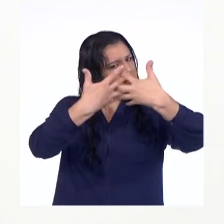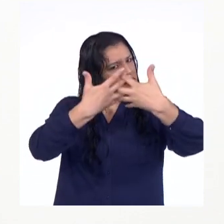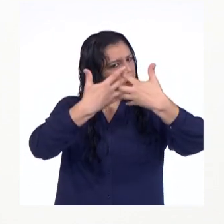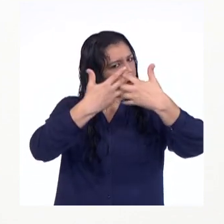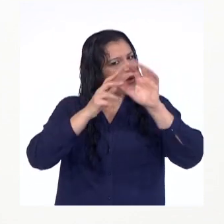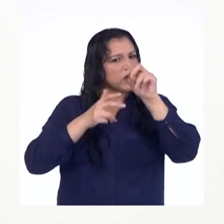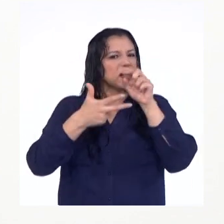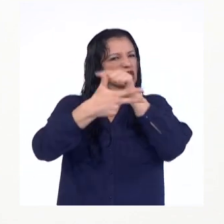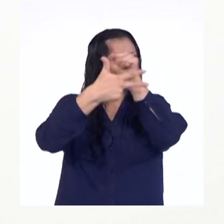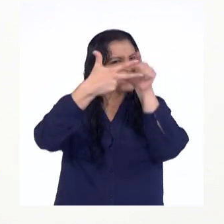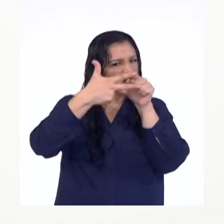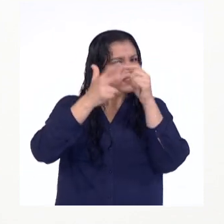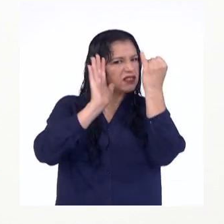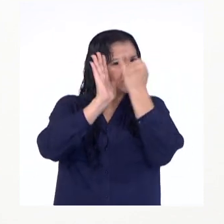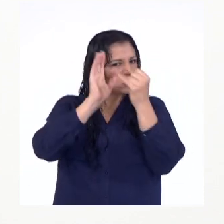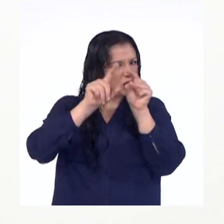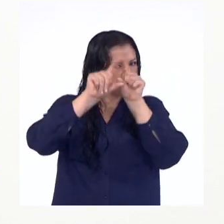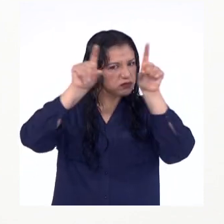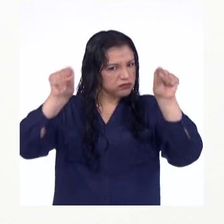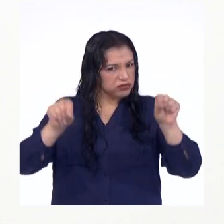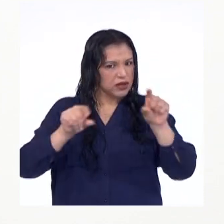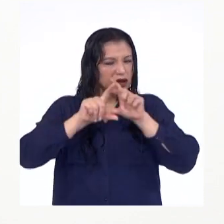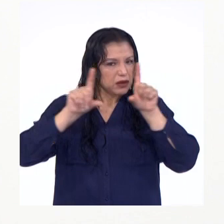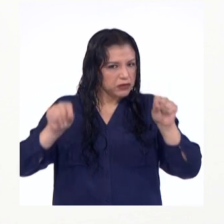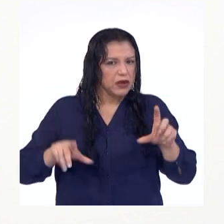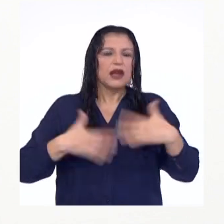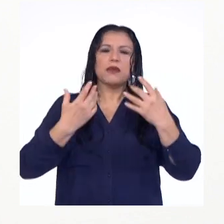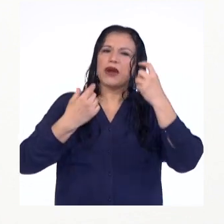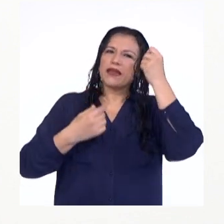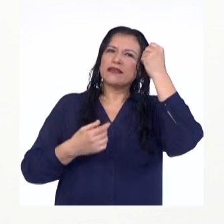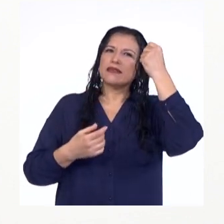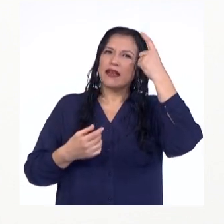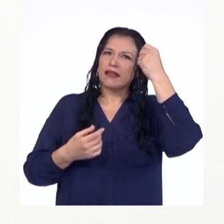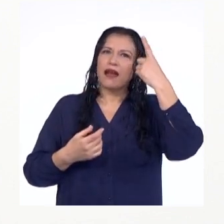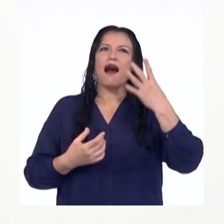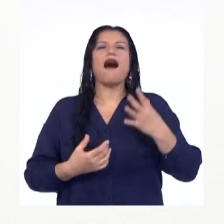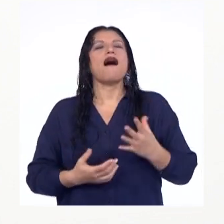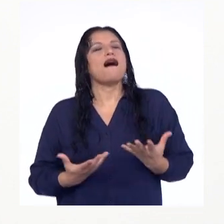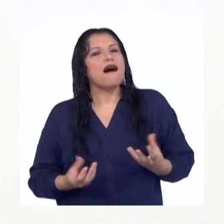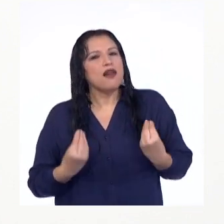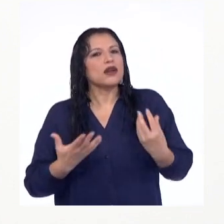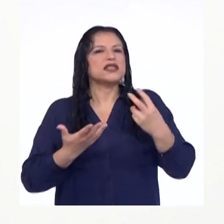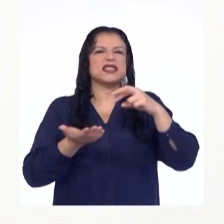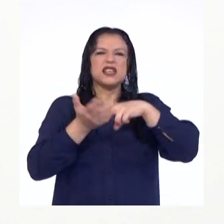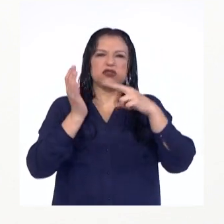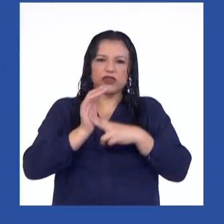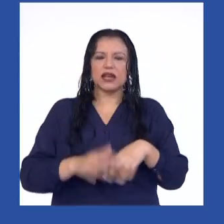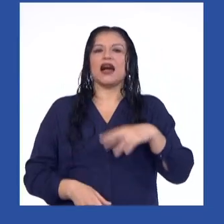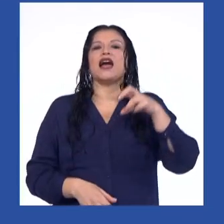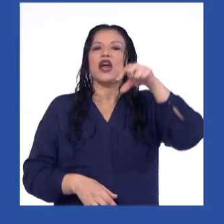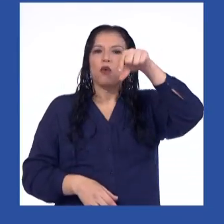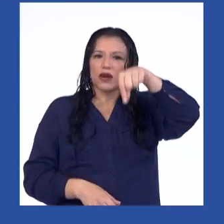gráficos que podría ayudar a la comprensión de los percentiles, deciles y cuartiles?